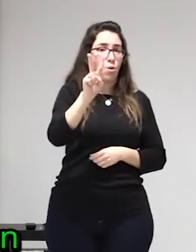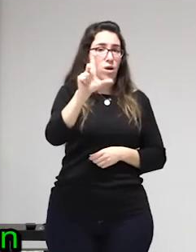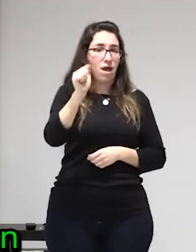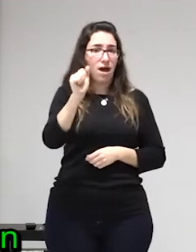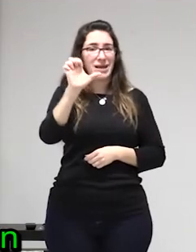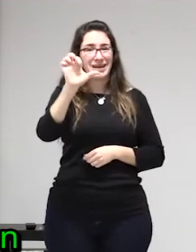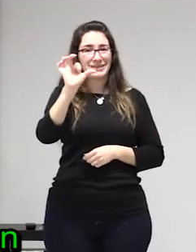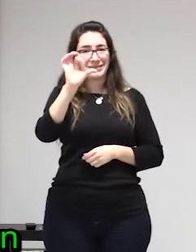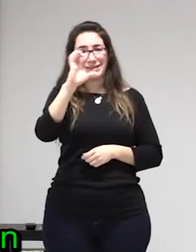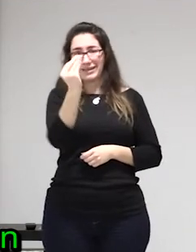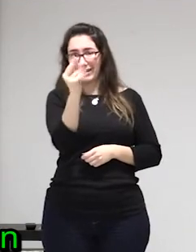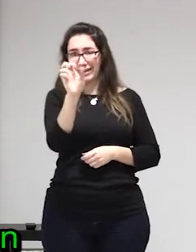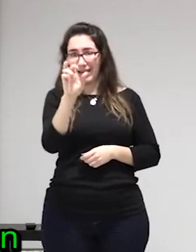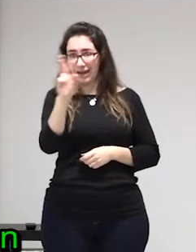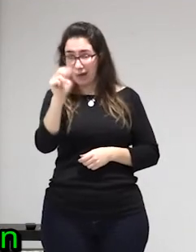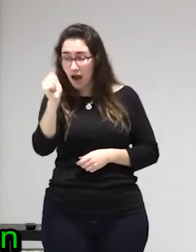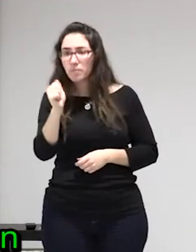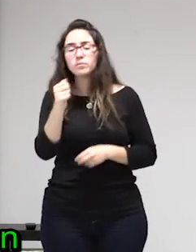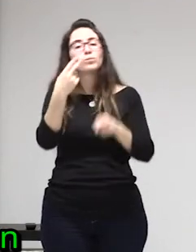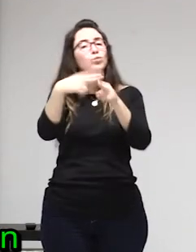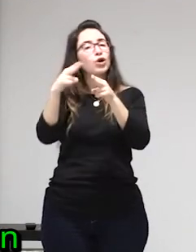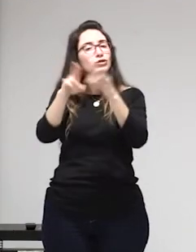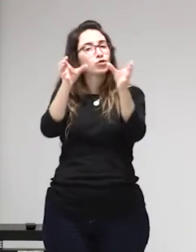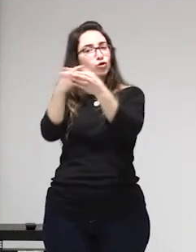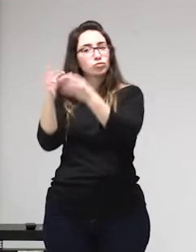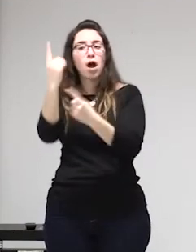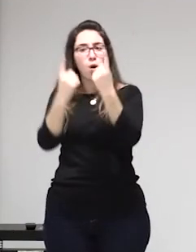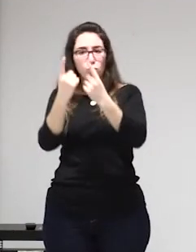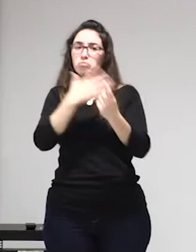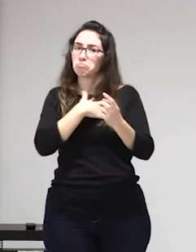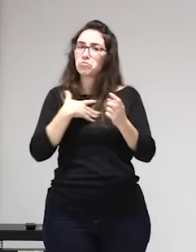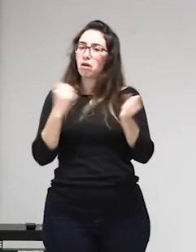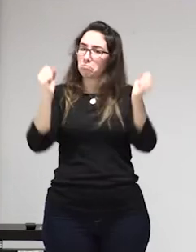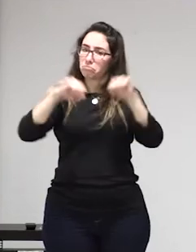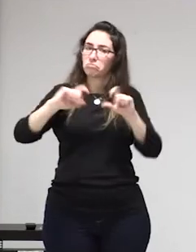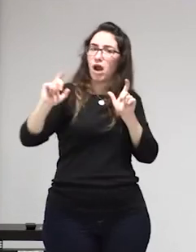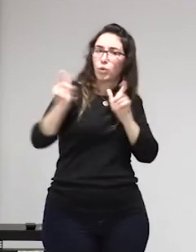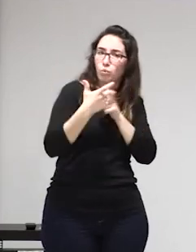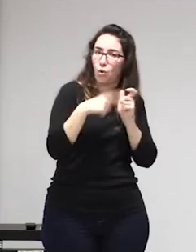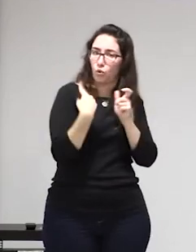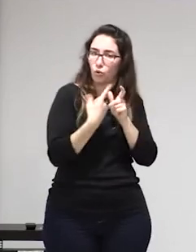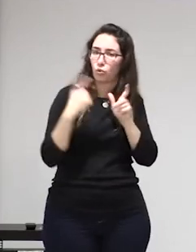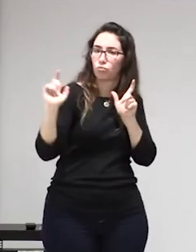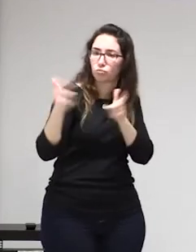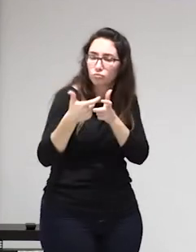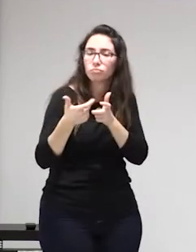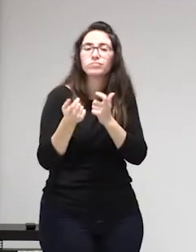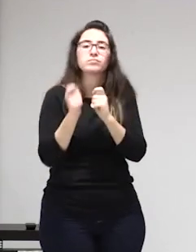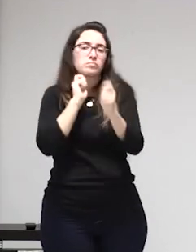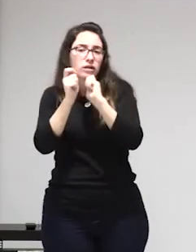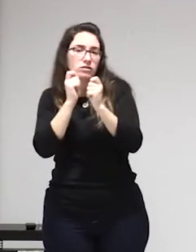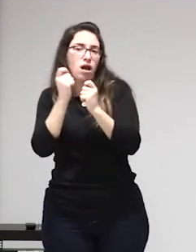yo soy responsable de haber empezado en la prostitución y por lo tanto no soy una víctima soy una mujer